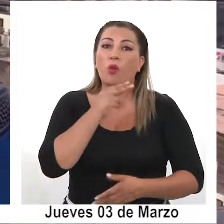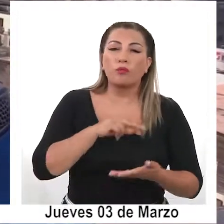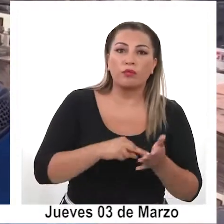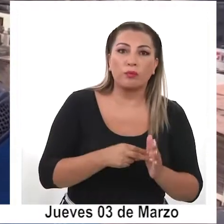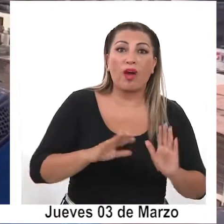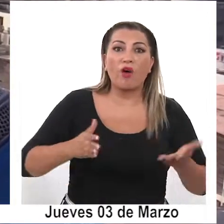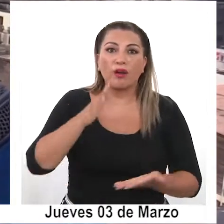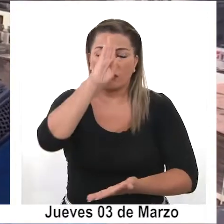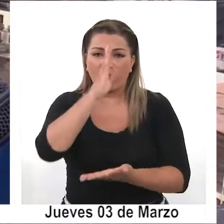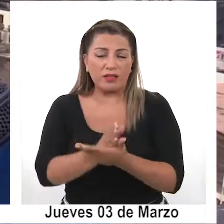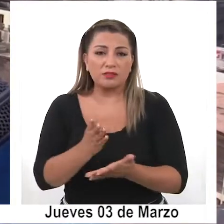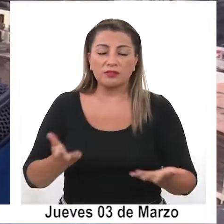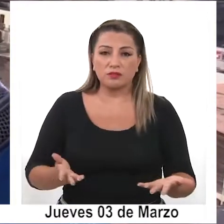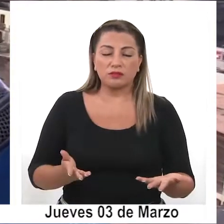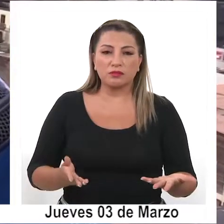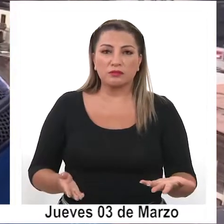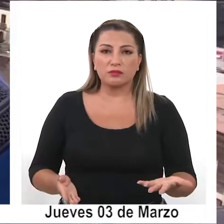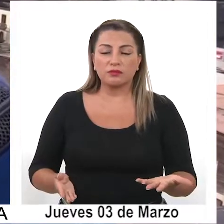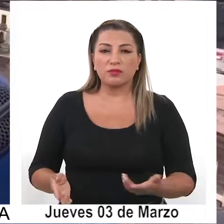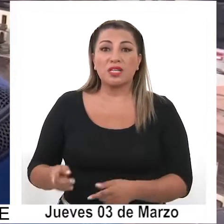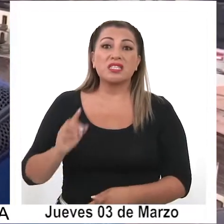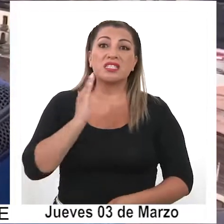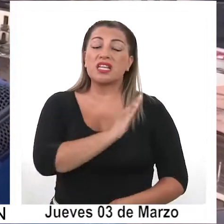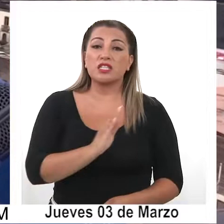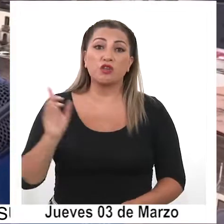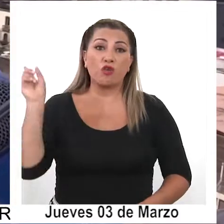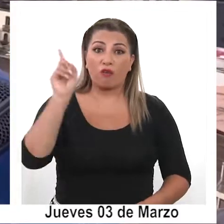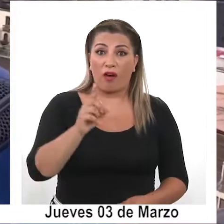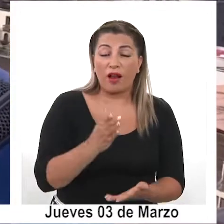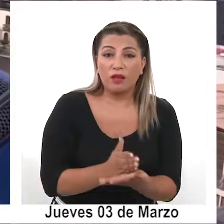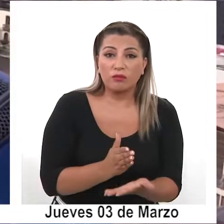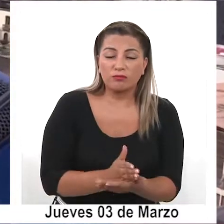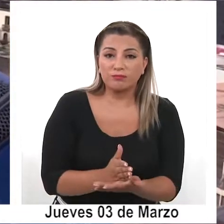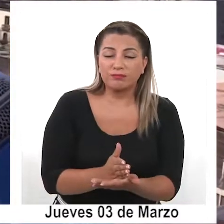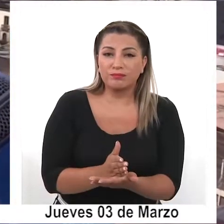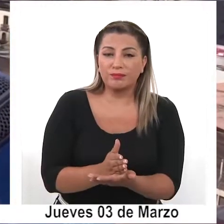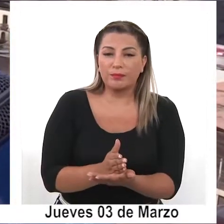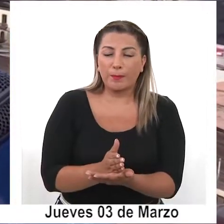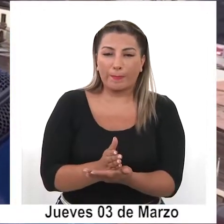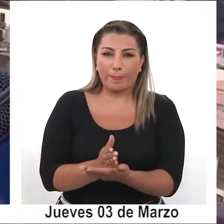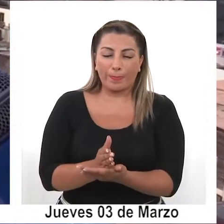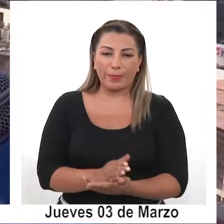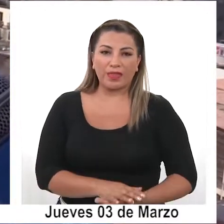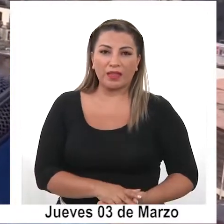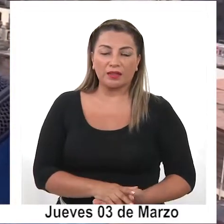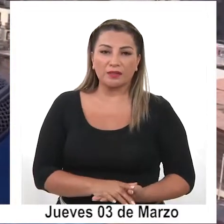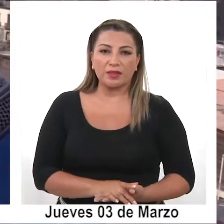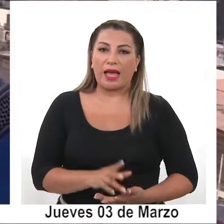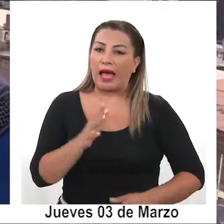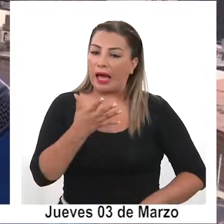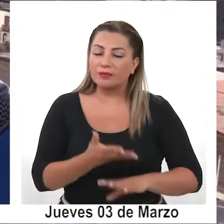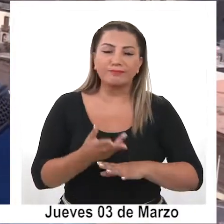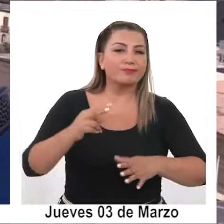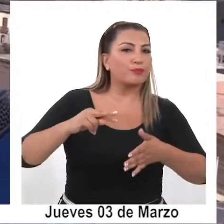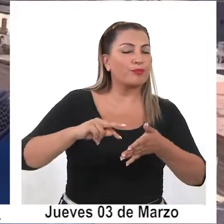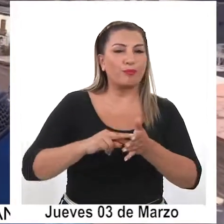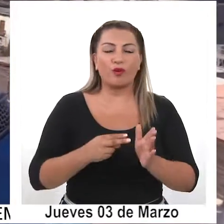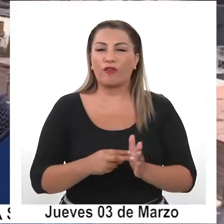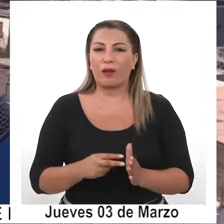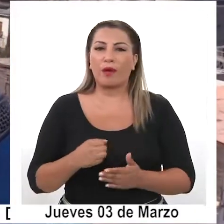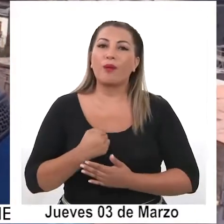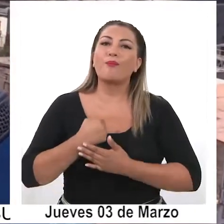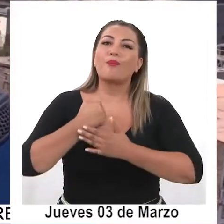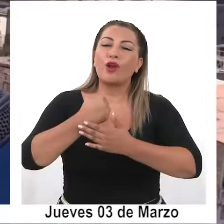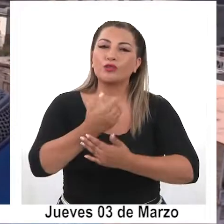que es obligatorio, si no asisten los estudiantes a clase vamos a tener problemas con esa